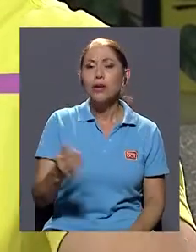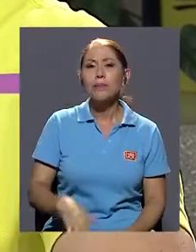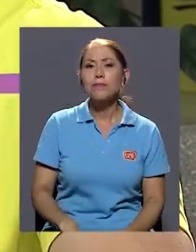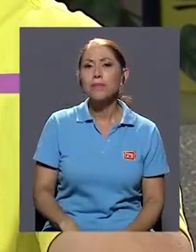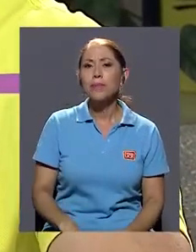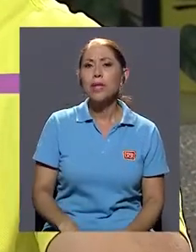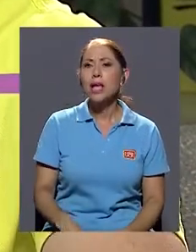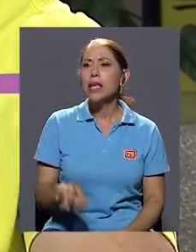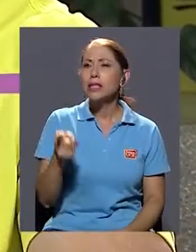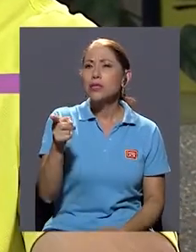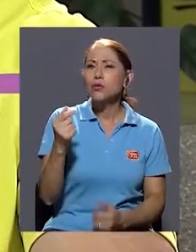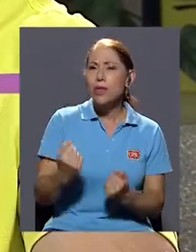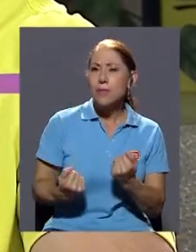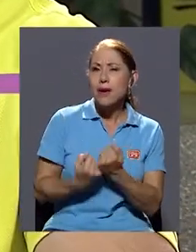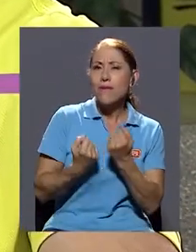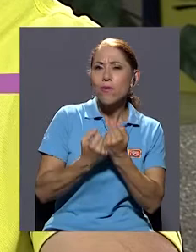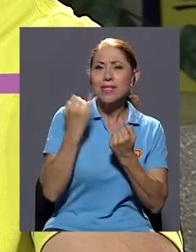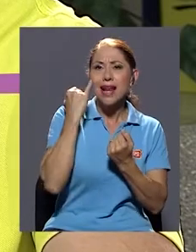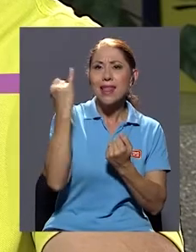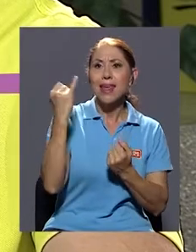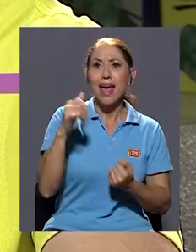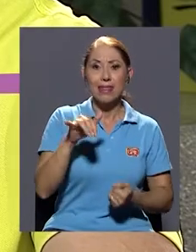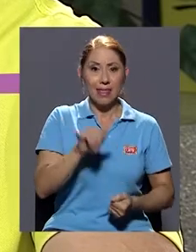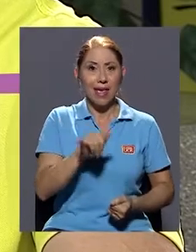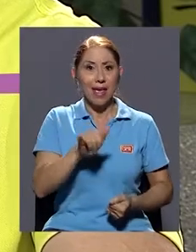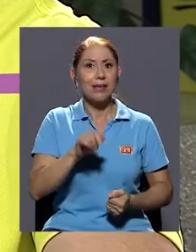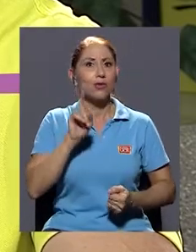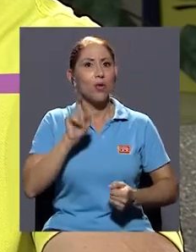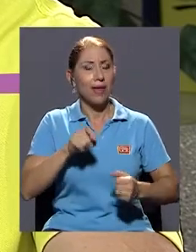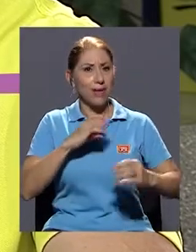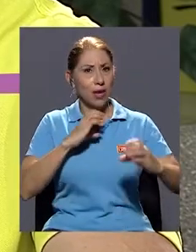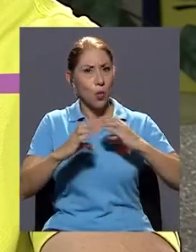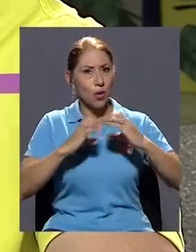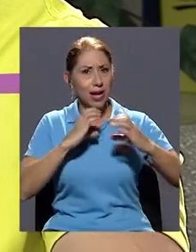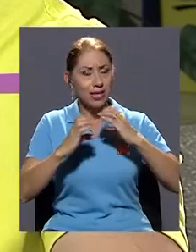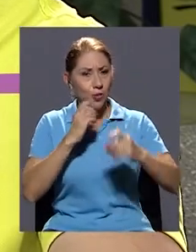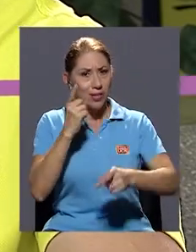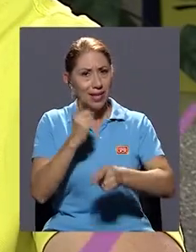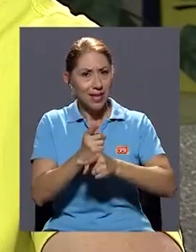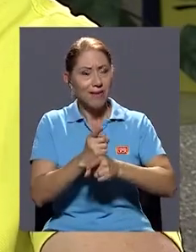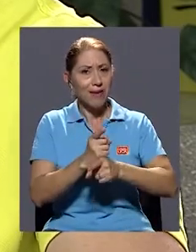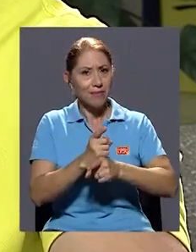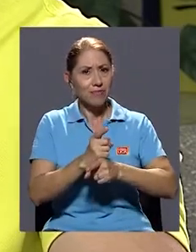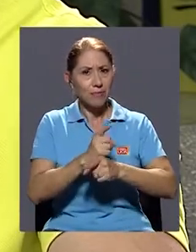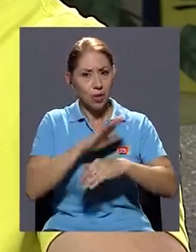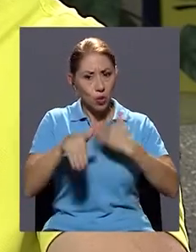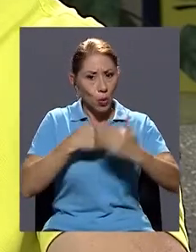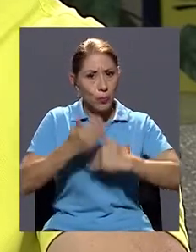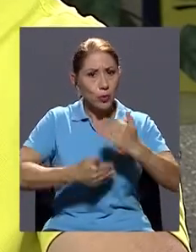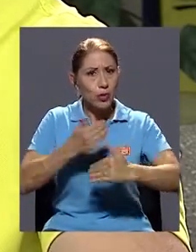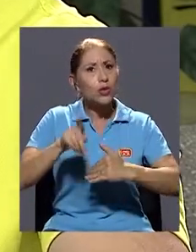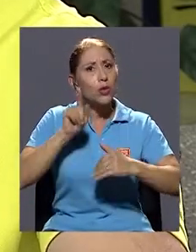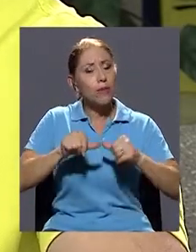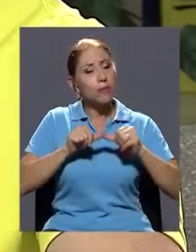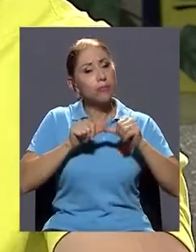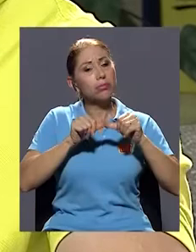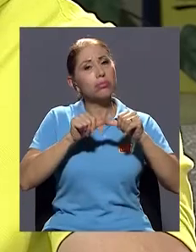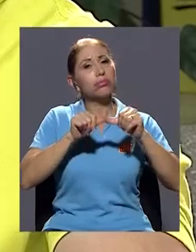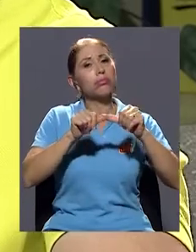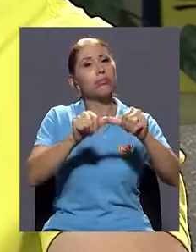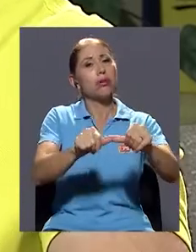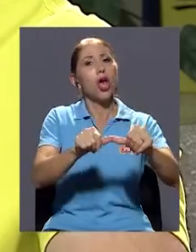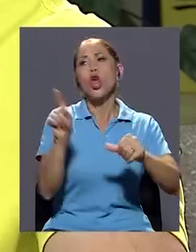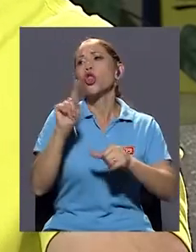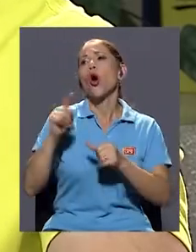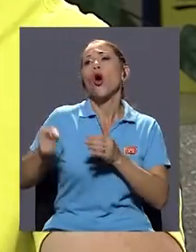me refuerza la idea de que esto debería ser, esta comunicación asertiva durante todo el proceso, debería ser un continuo y no